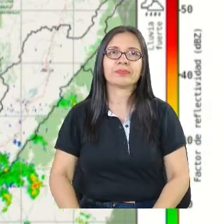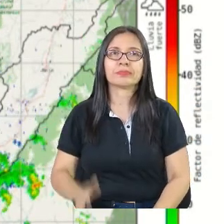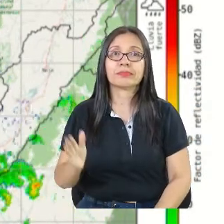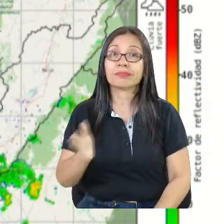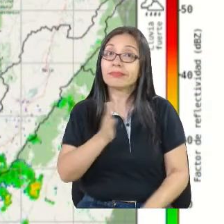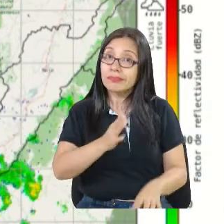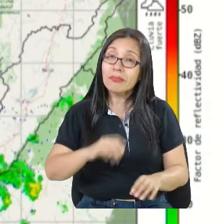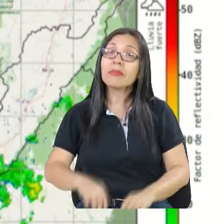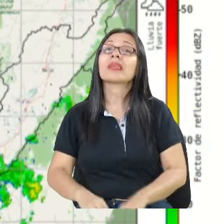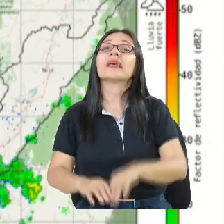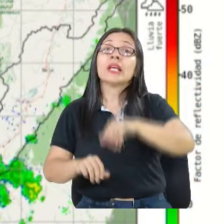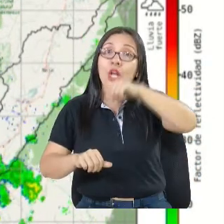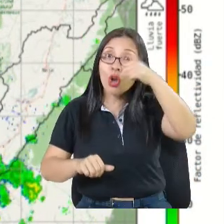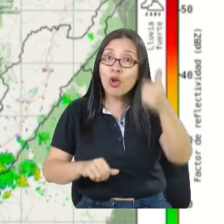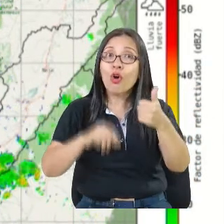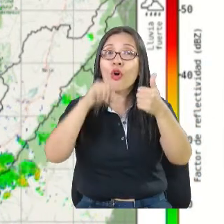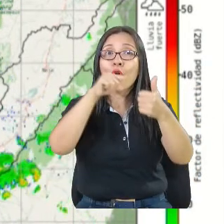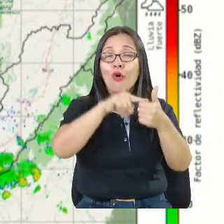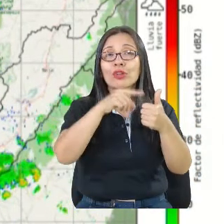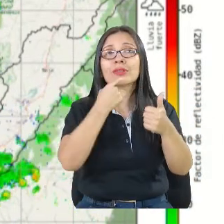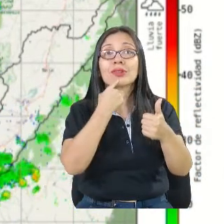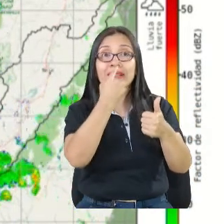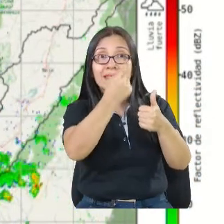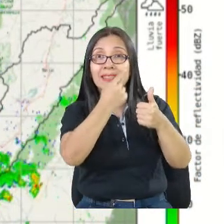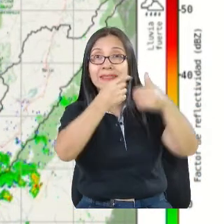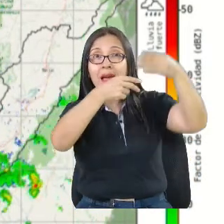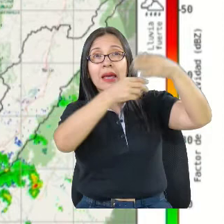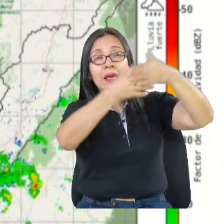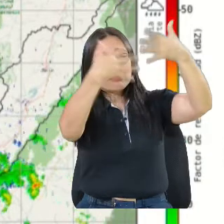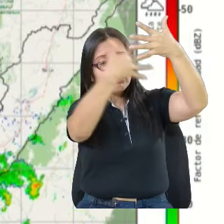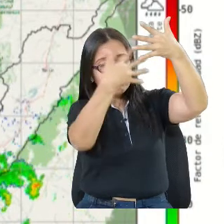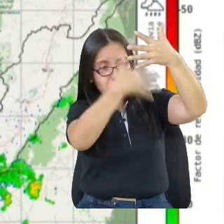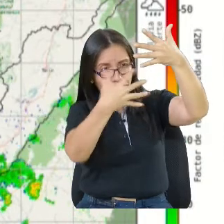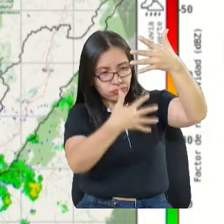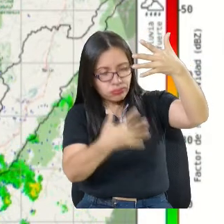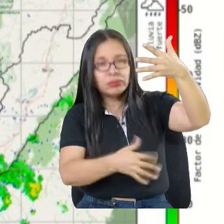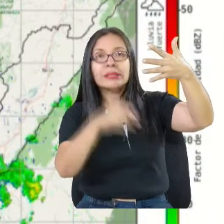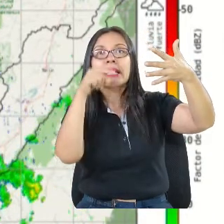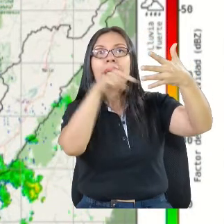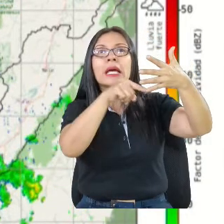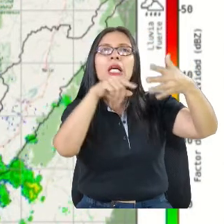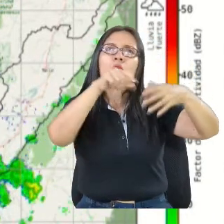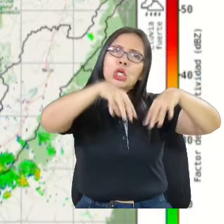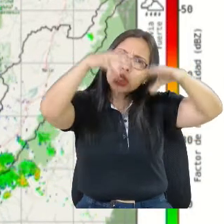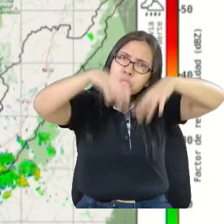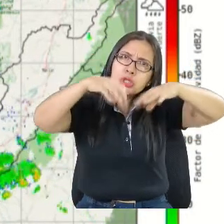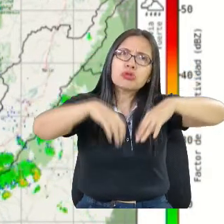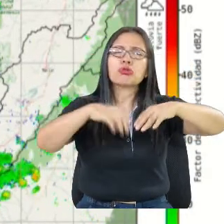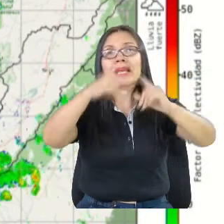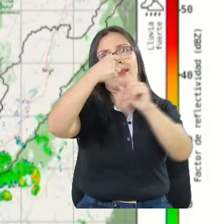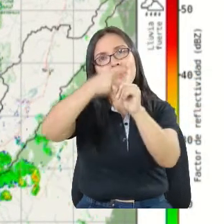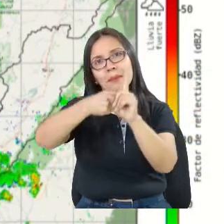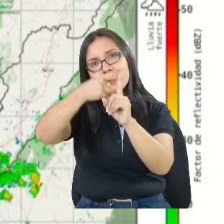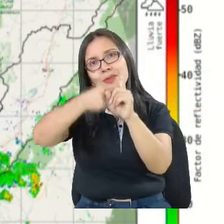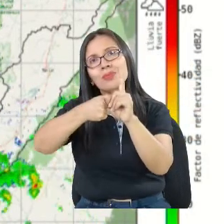el pronóstico del tiempo. Lo que nos dice es que está parcialmente nublado, con lluvia fuerte, igual que la temperatura.